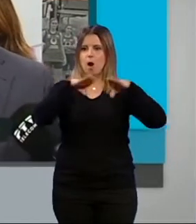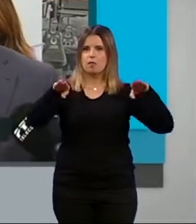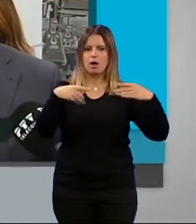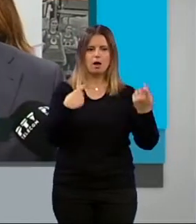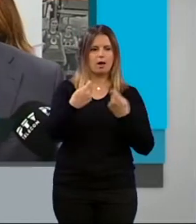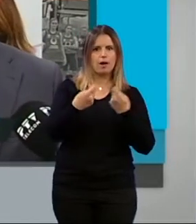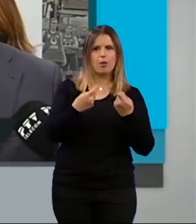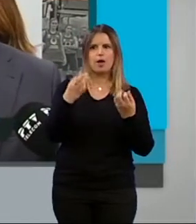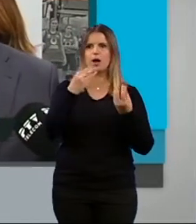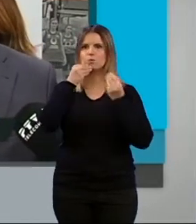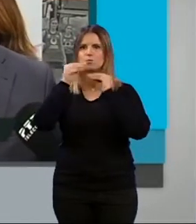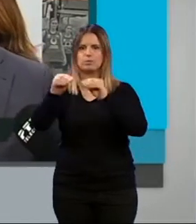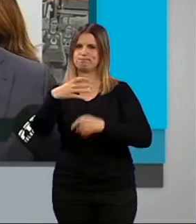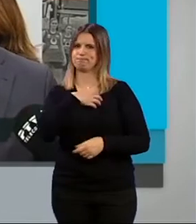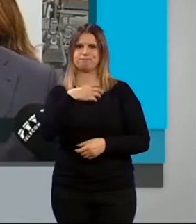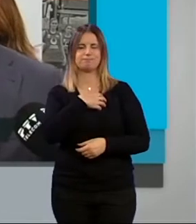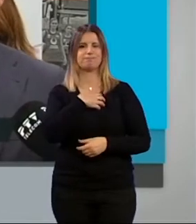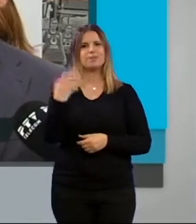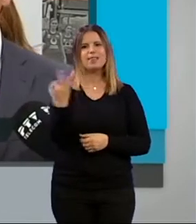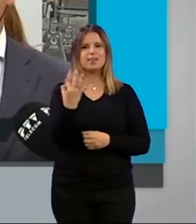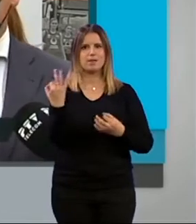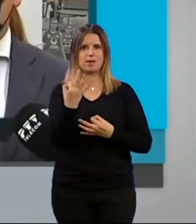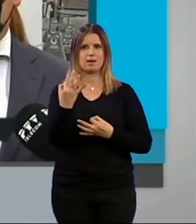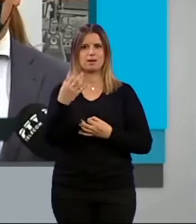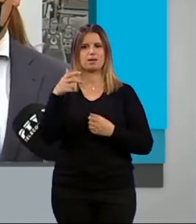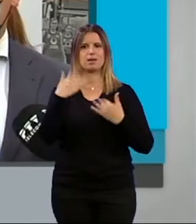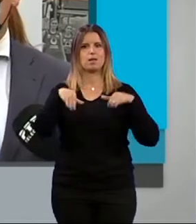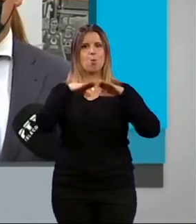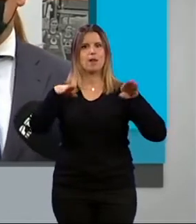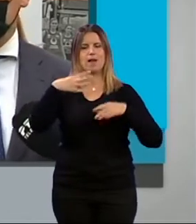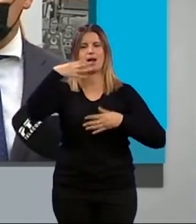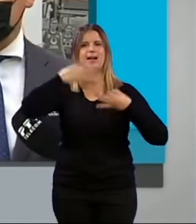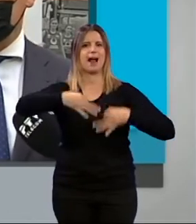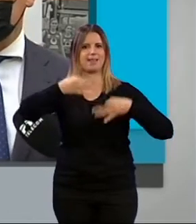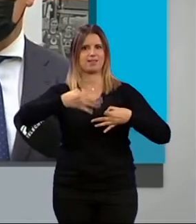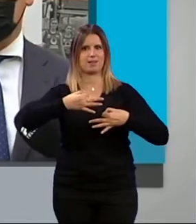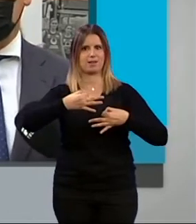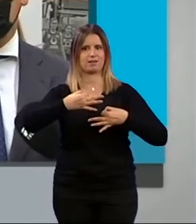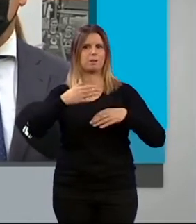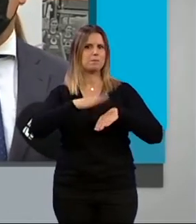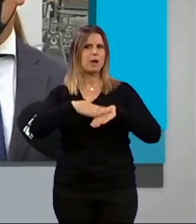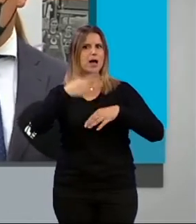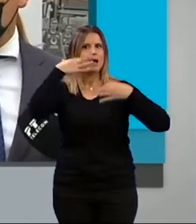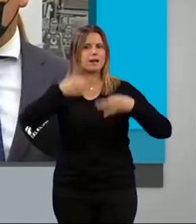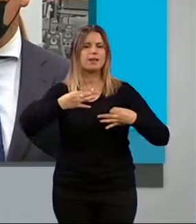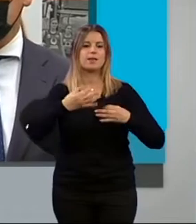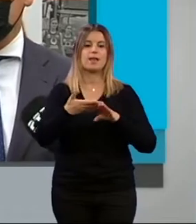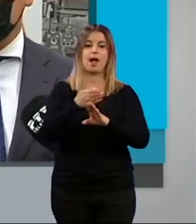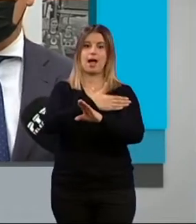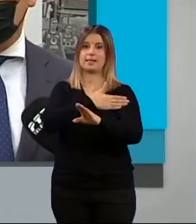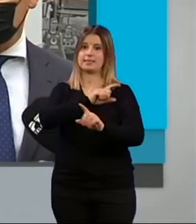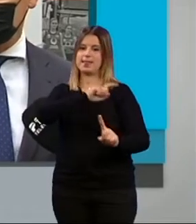no es sustituible, y por tanto lo que hay que hacer es garantizarla, y para garantizarla sí es verdad que tenemos que tener un diagnóstico